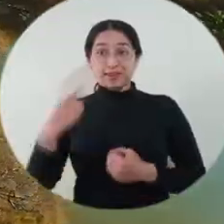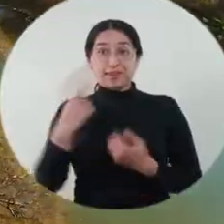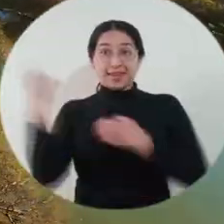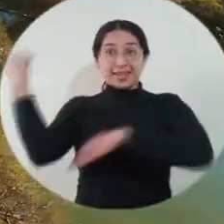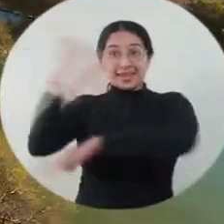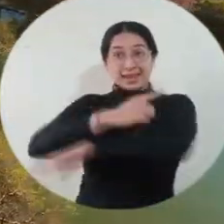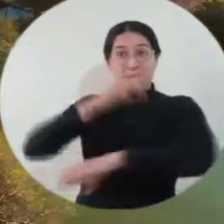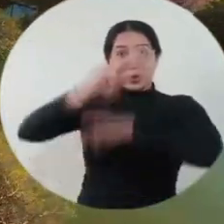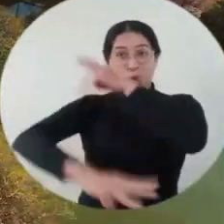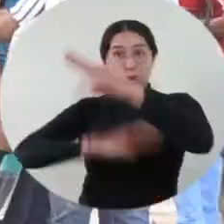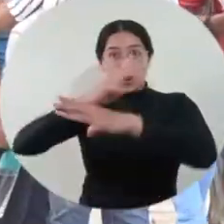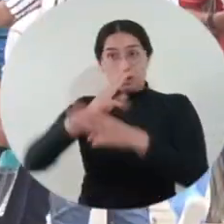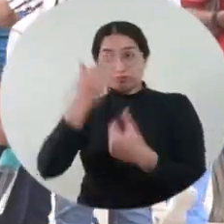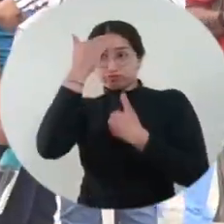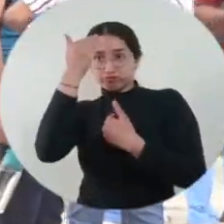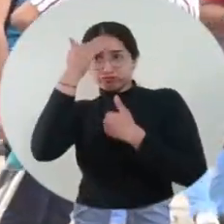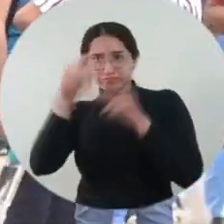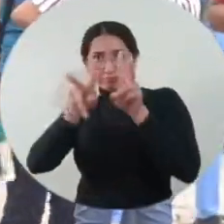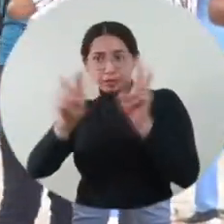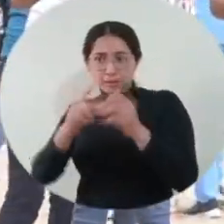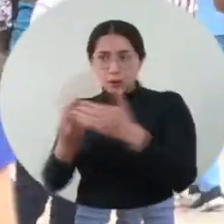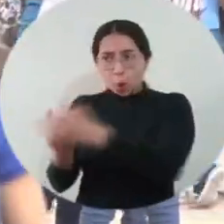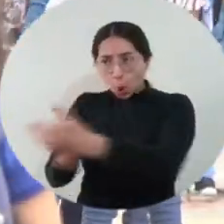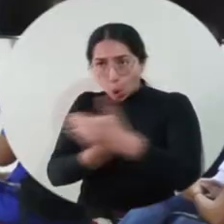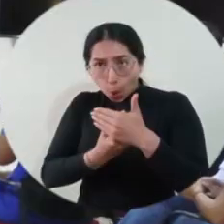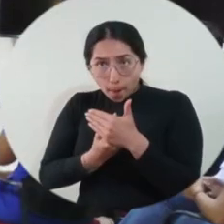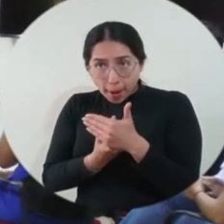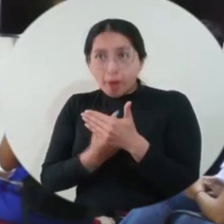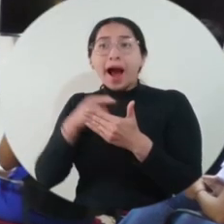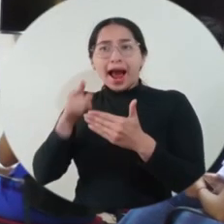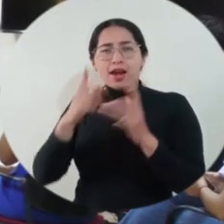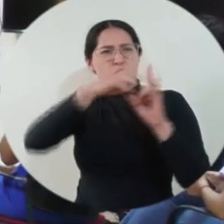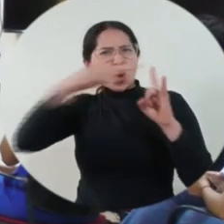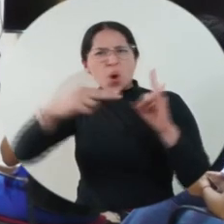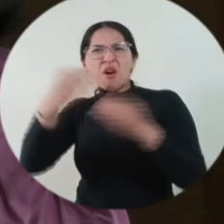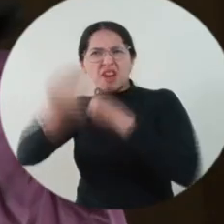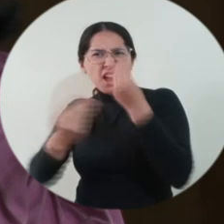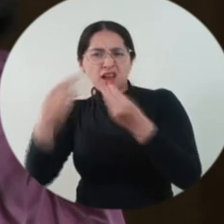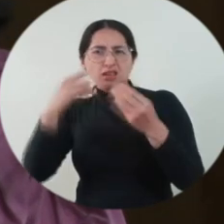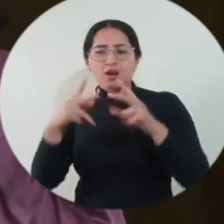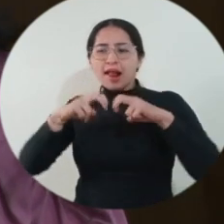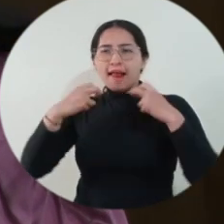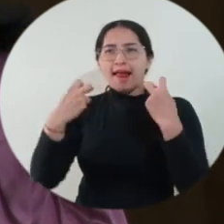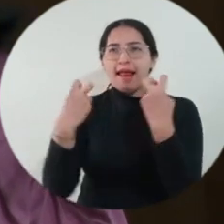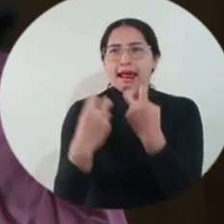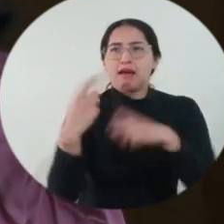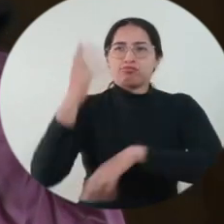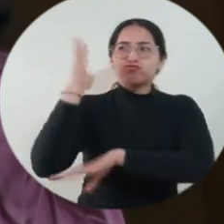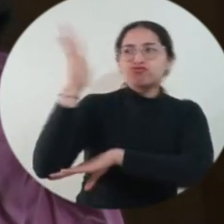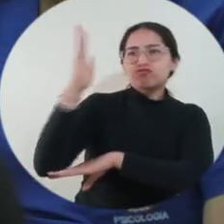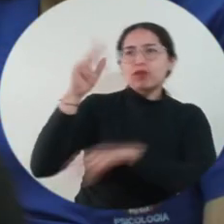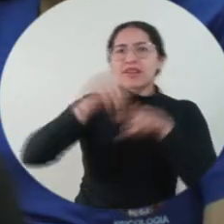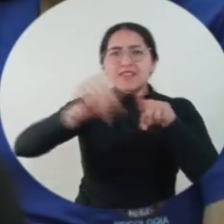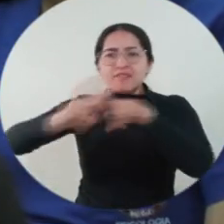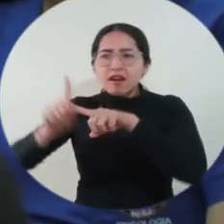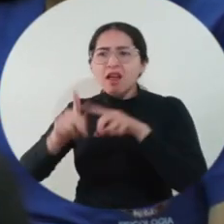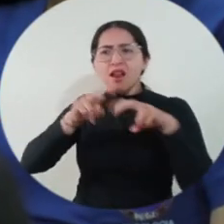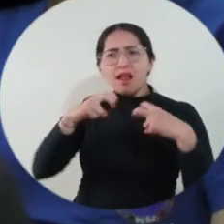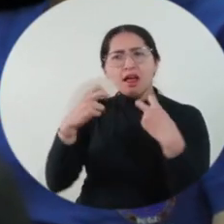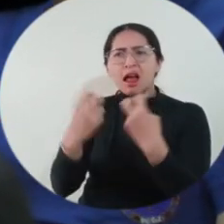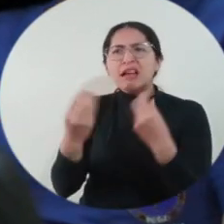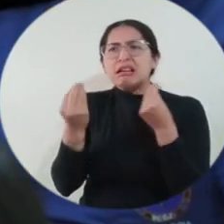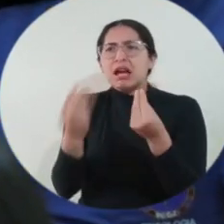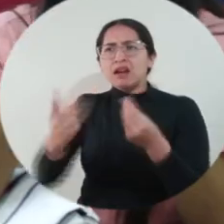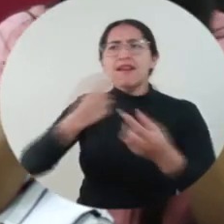Durante la conmemoración del Día Mundial de la Concienciación sobre el Autismo, la Universidad del Magdalena realizó un conversatorio donde diversos